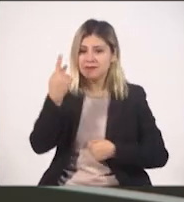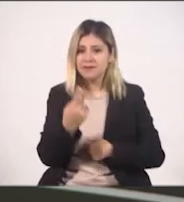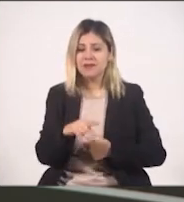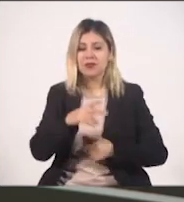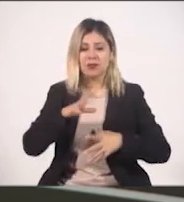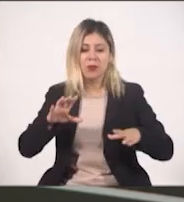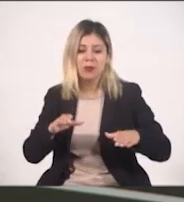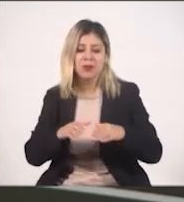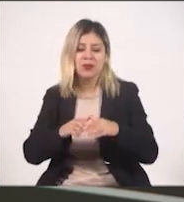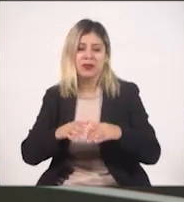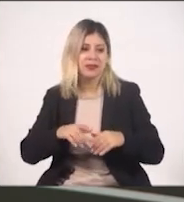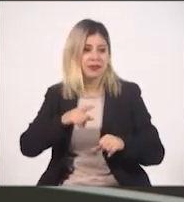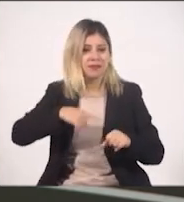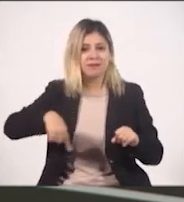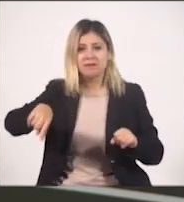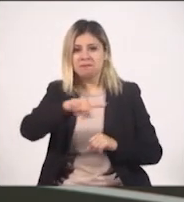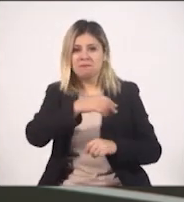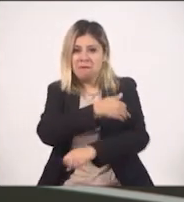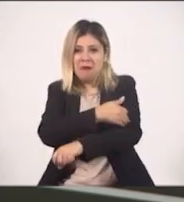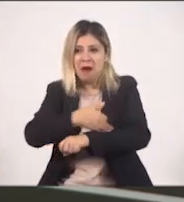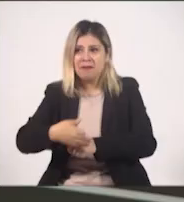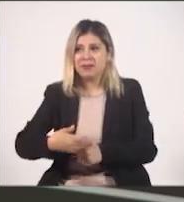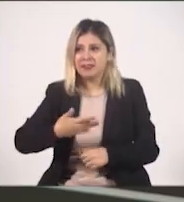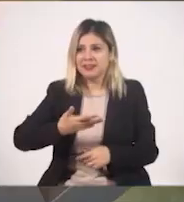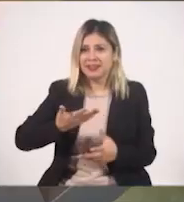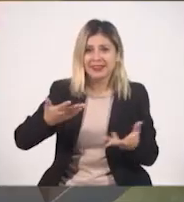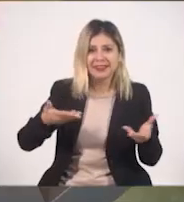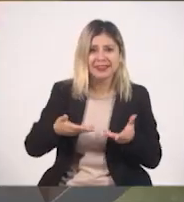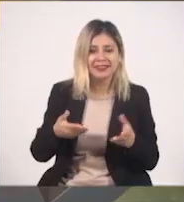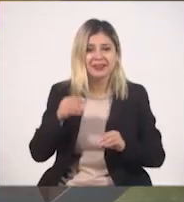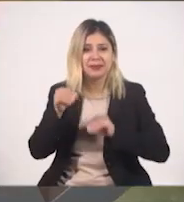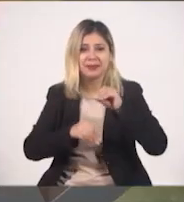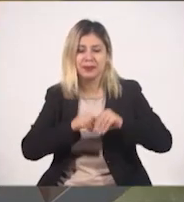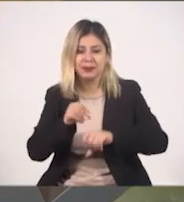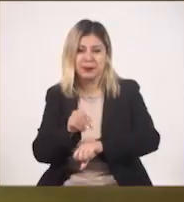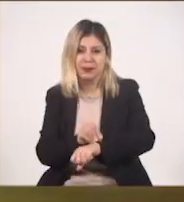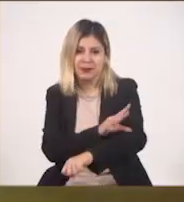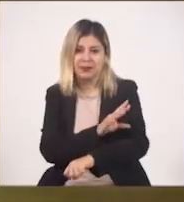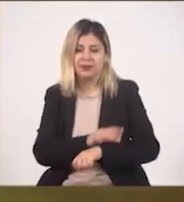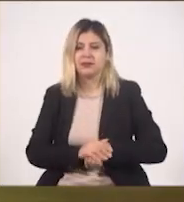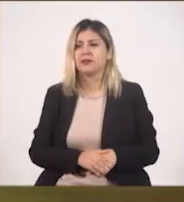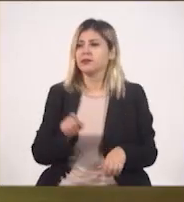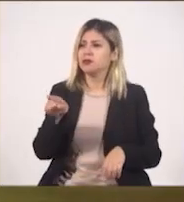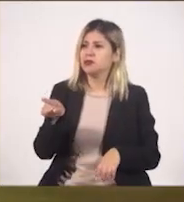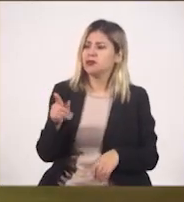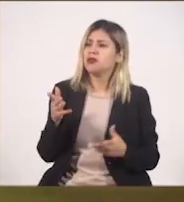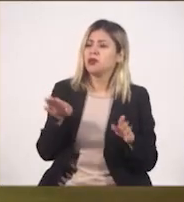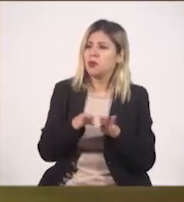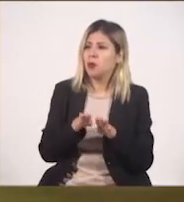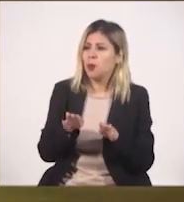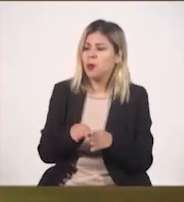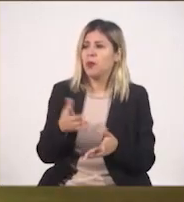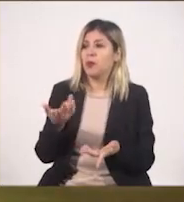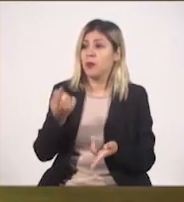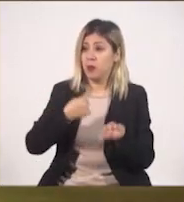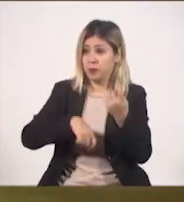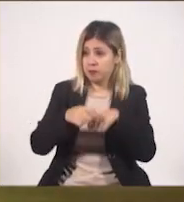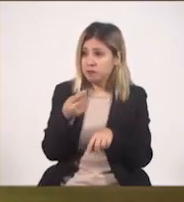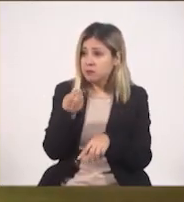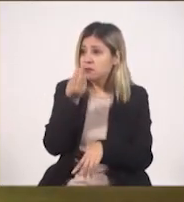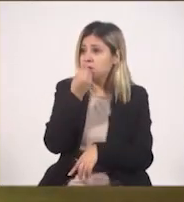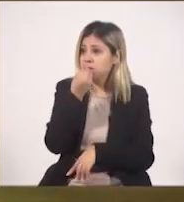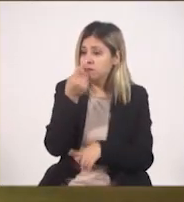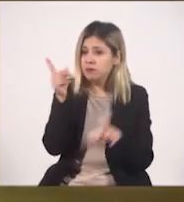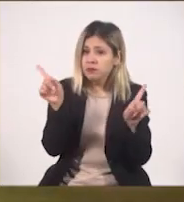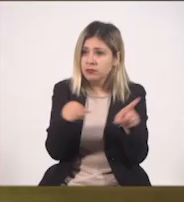familias que integran completamente esta actividad. Platíquenos, ¿cómo es esta verbena? ¿Hay antojitos mexicanos? ¿Hay